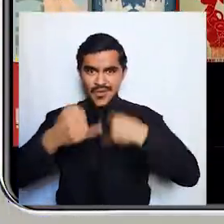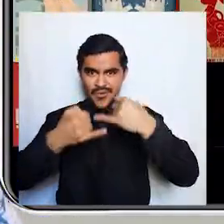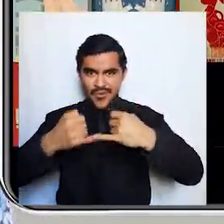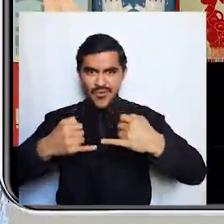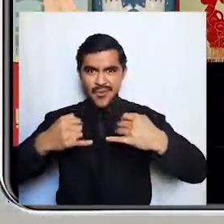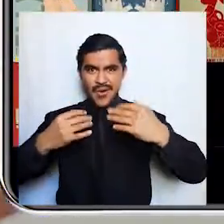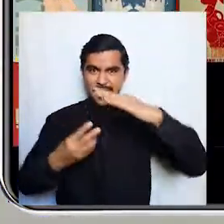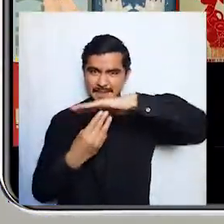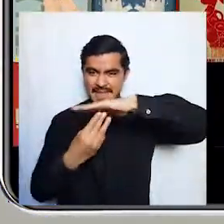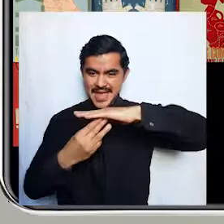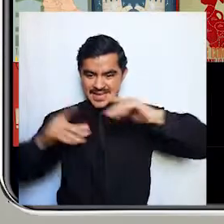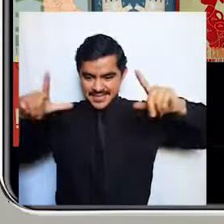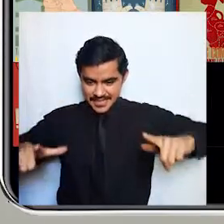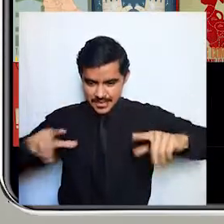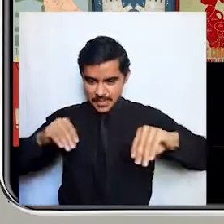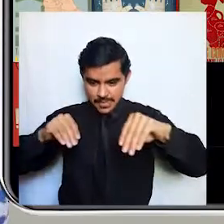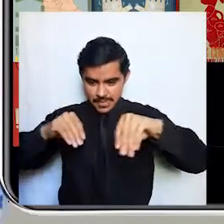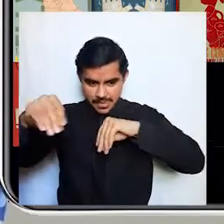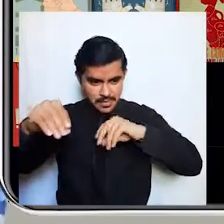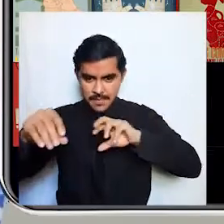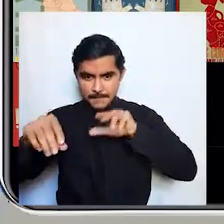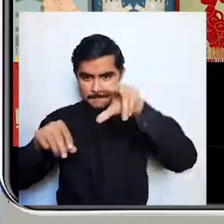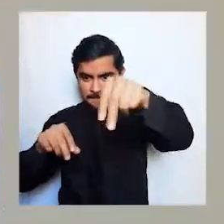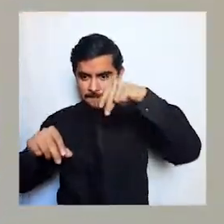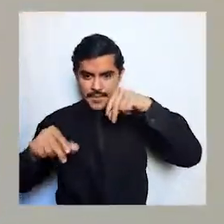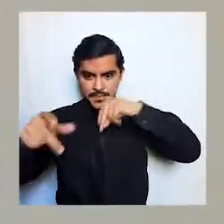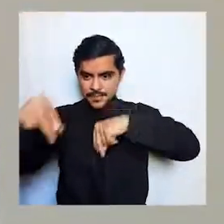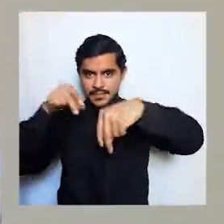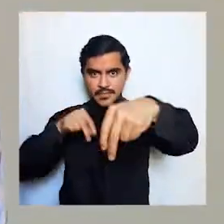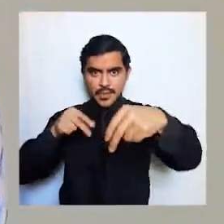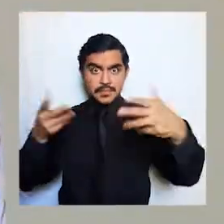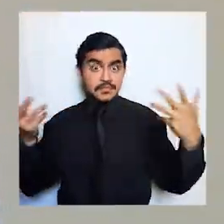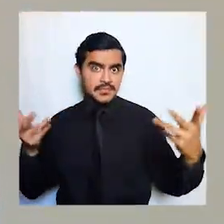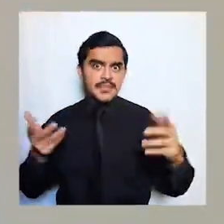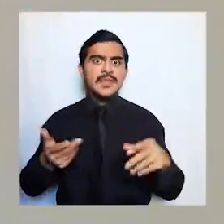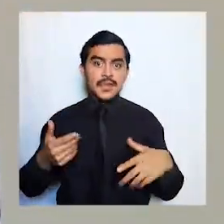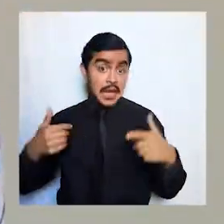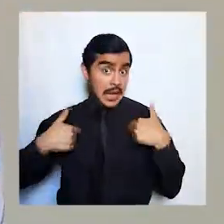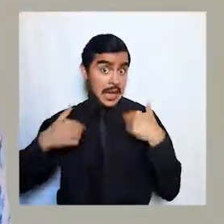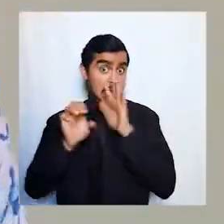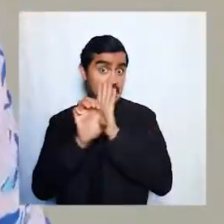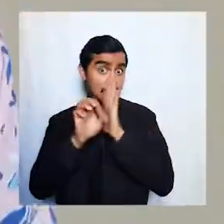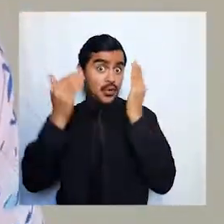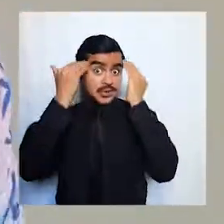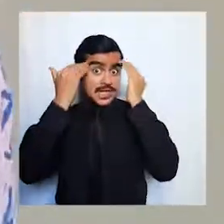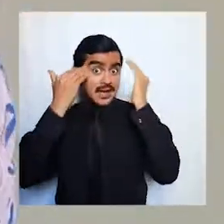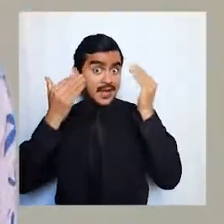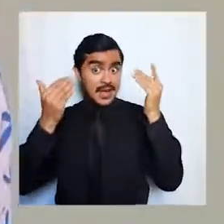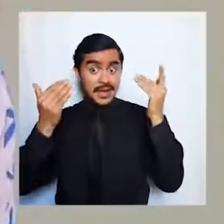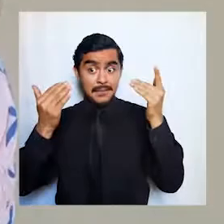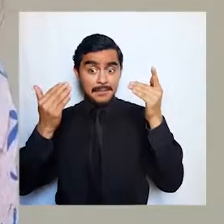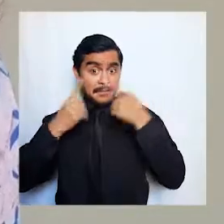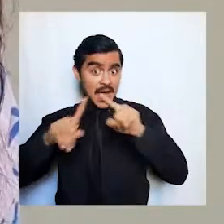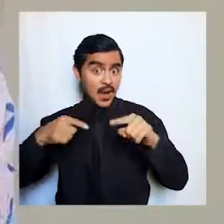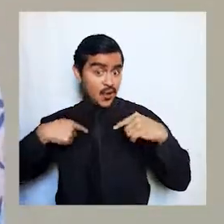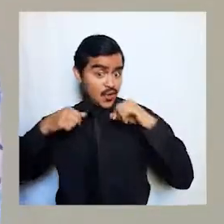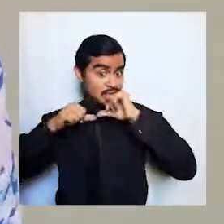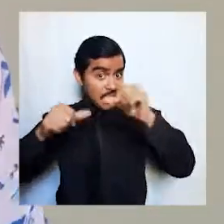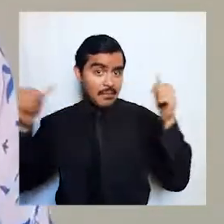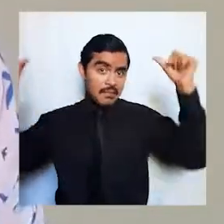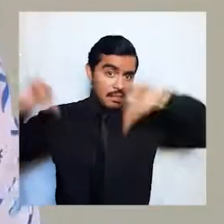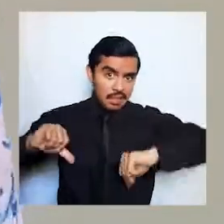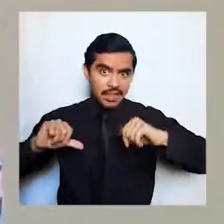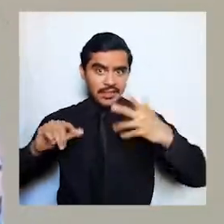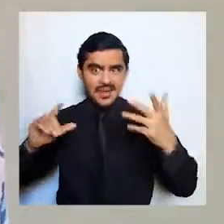yo quiero que me enseñes cómo hacerlo o sea puede ser que yo sepa jugar ajedrez pero no sé cómo ganar y siempre pierdo